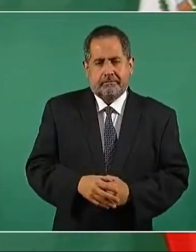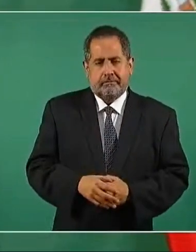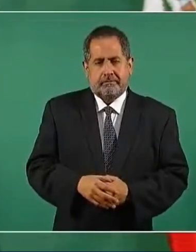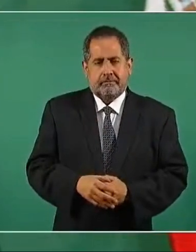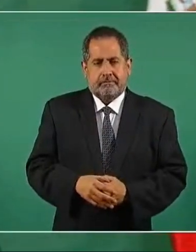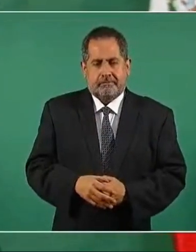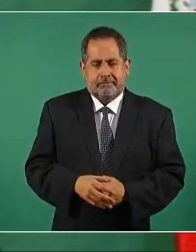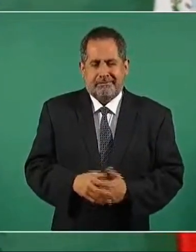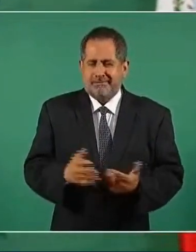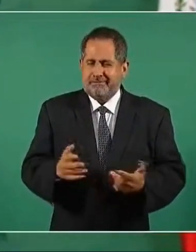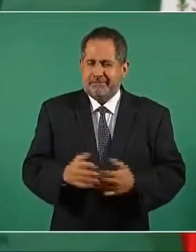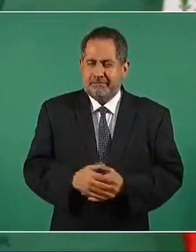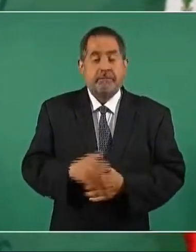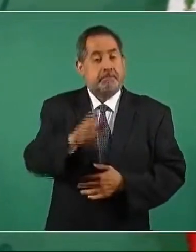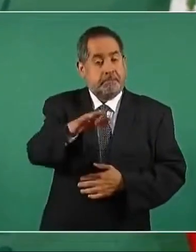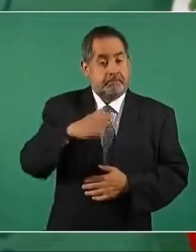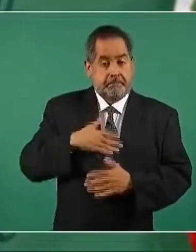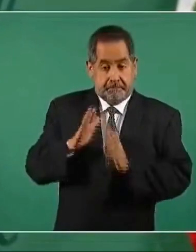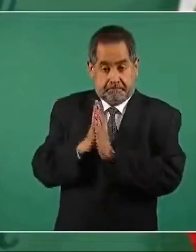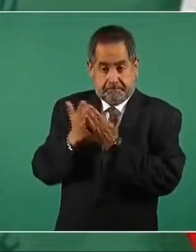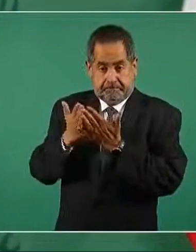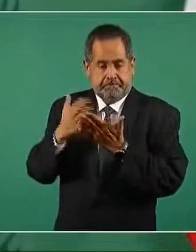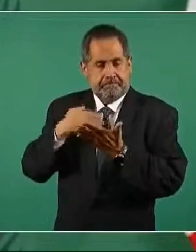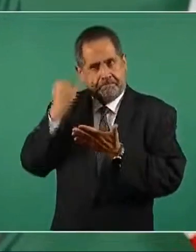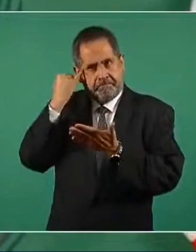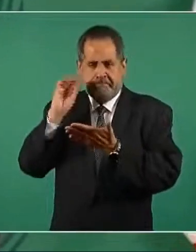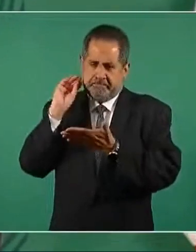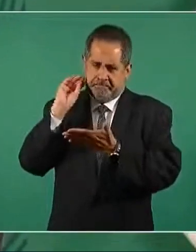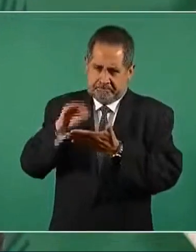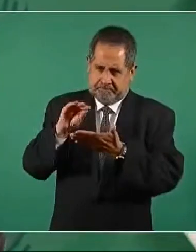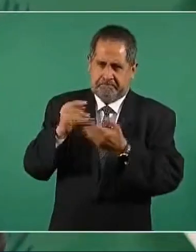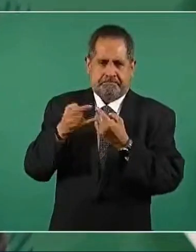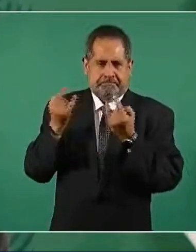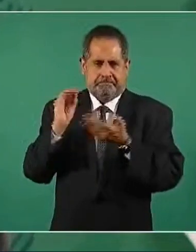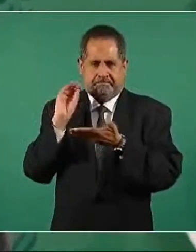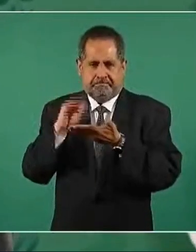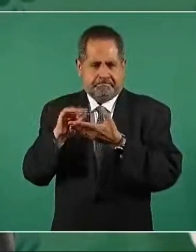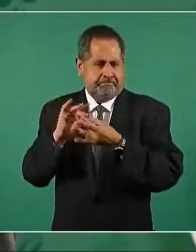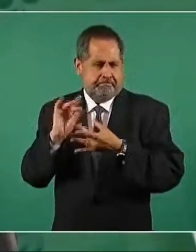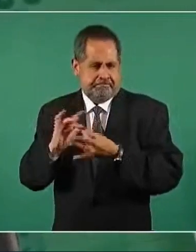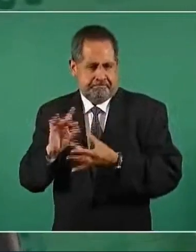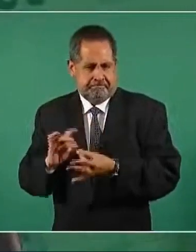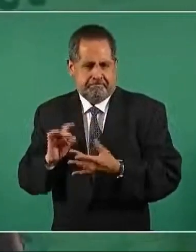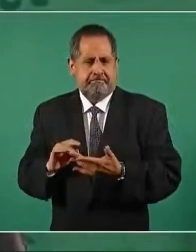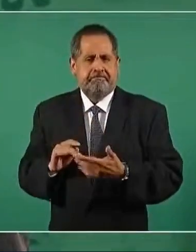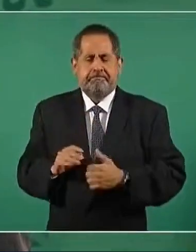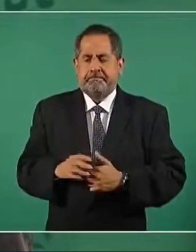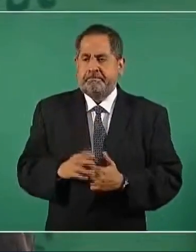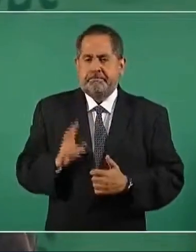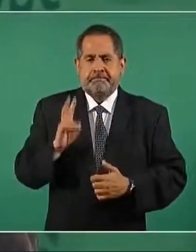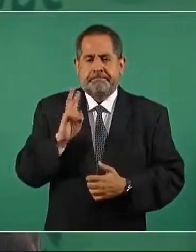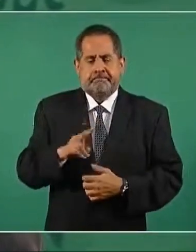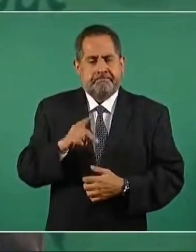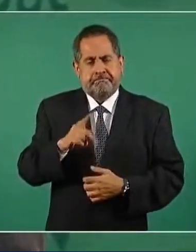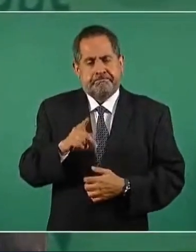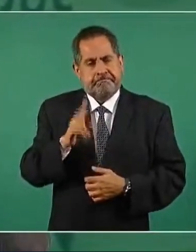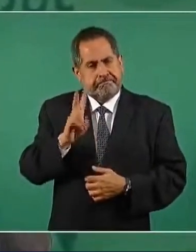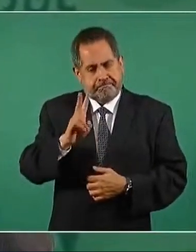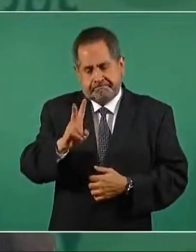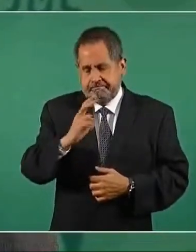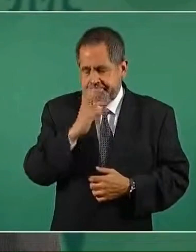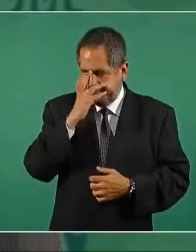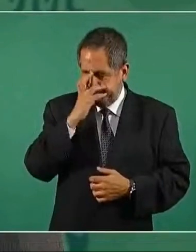Ahora en mi libro cuento una cosa que da tristeza